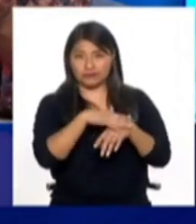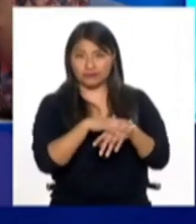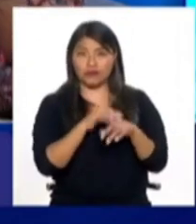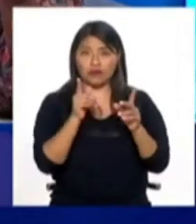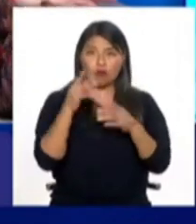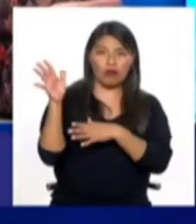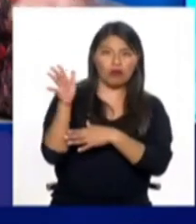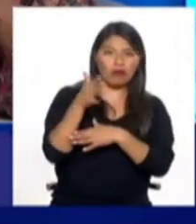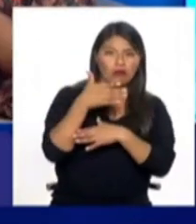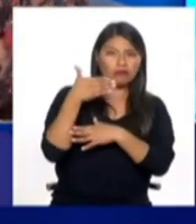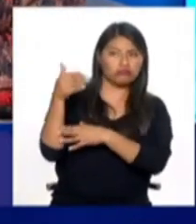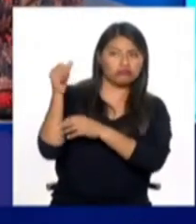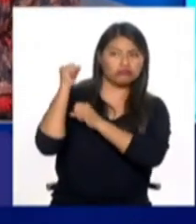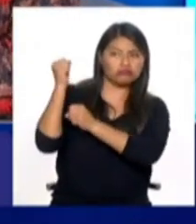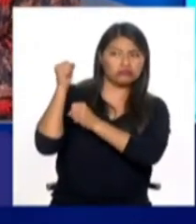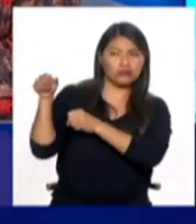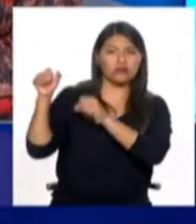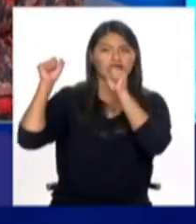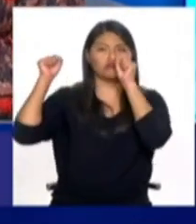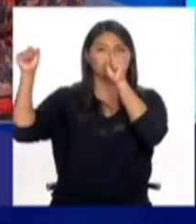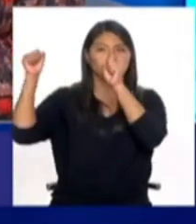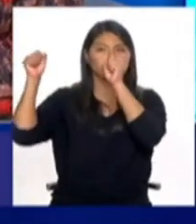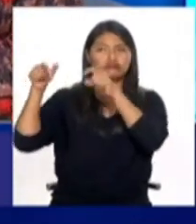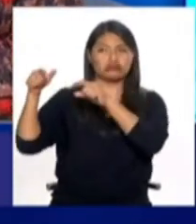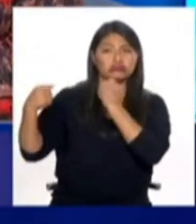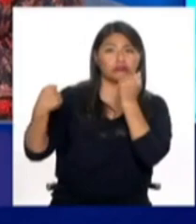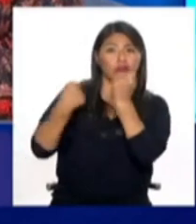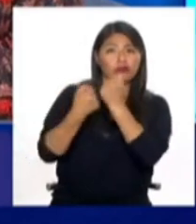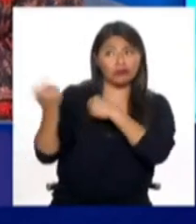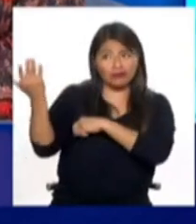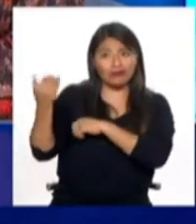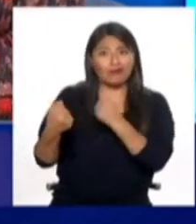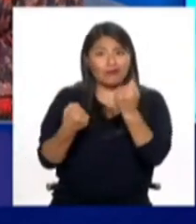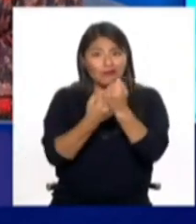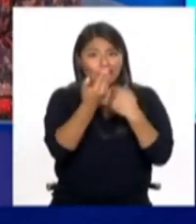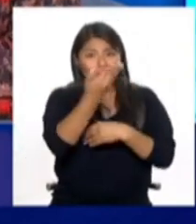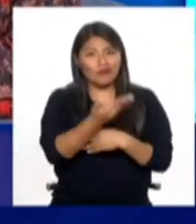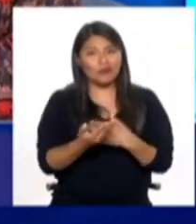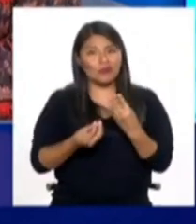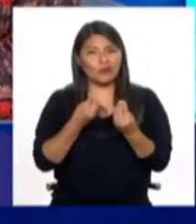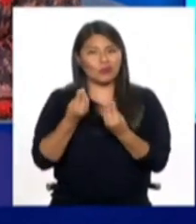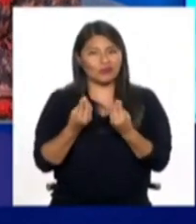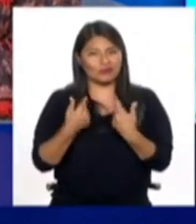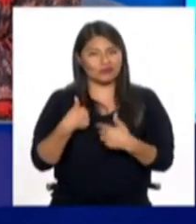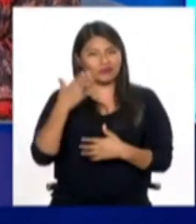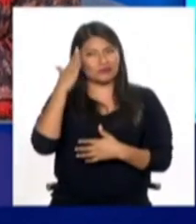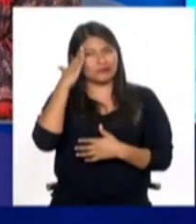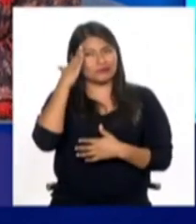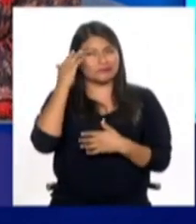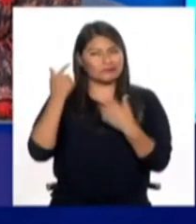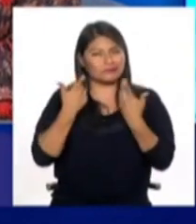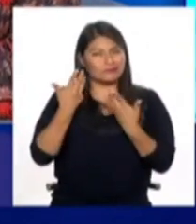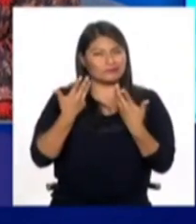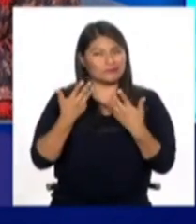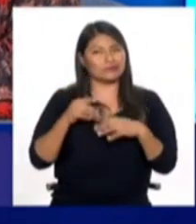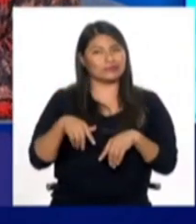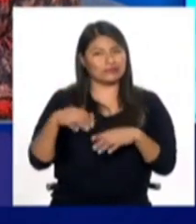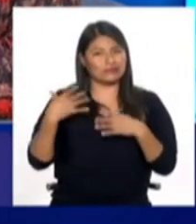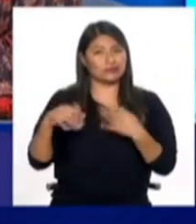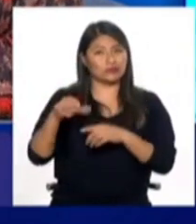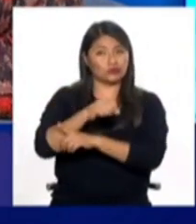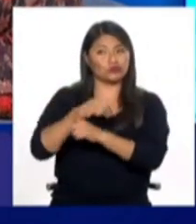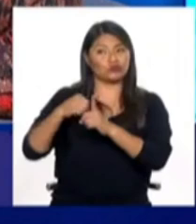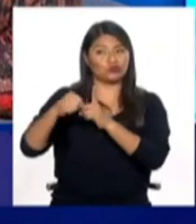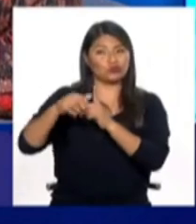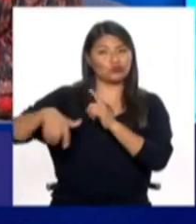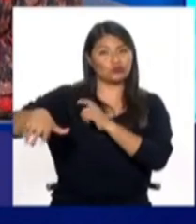banderolas de apoyo a la persona, ¿no? Sí. ¿Y la banderola? ¿Y cuál tiene que ser nuestra reacción? Definitivamente tiene que ser de sanción social, ¿no es